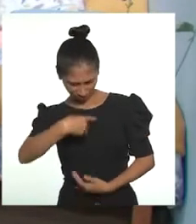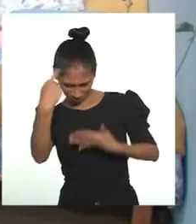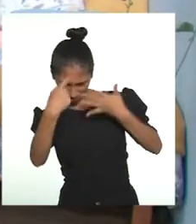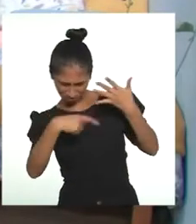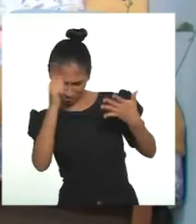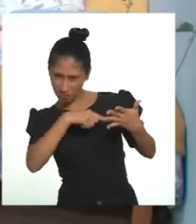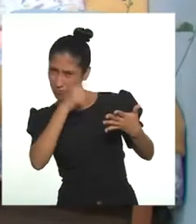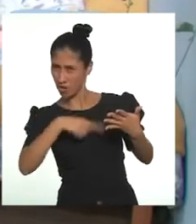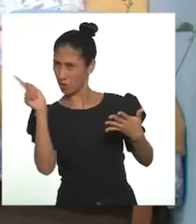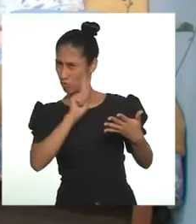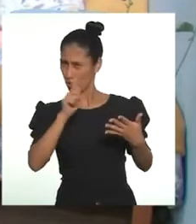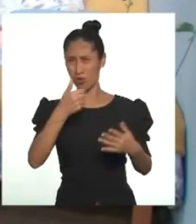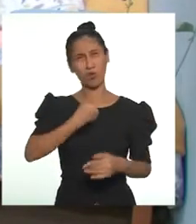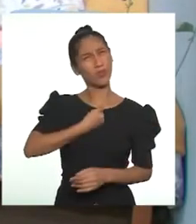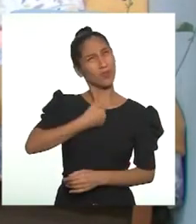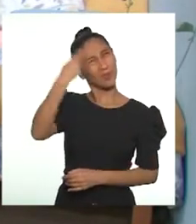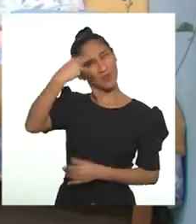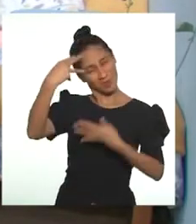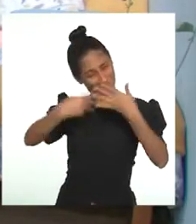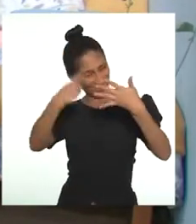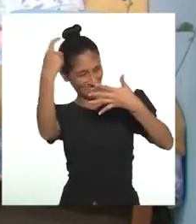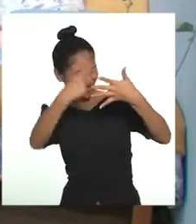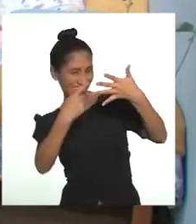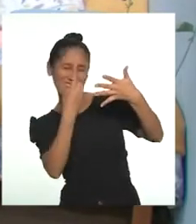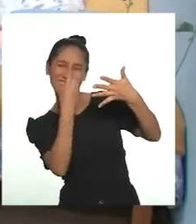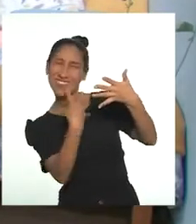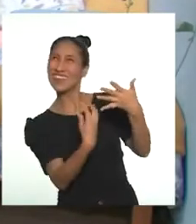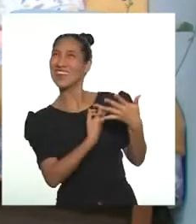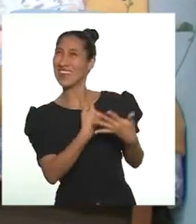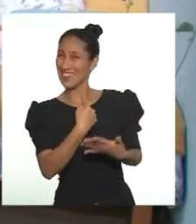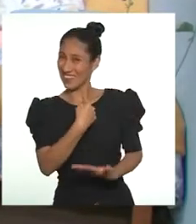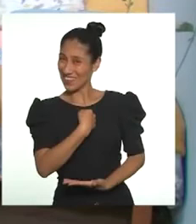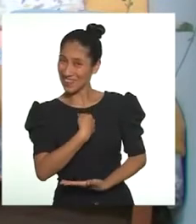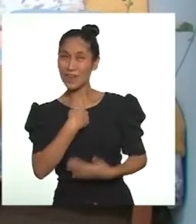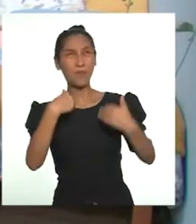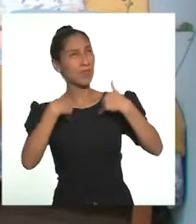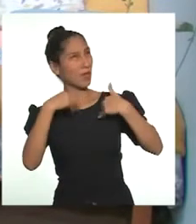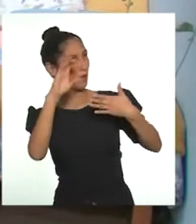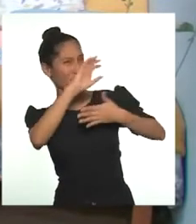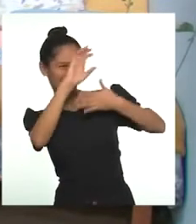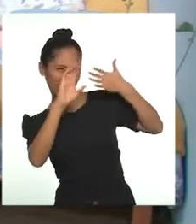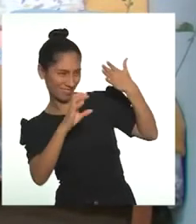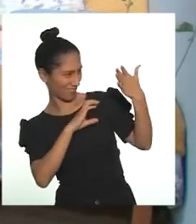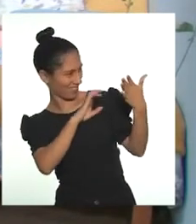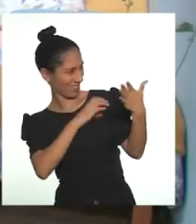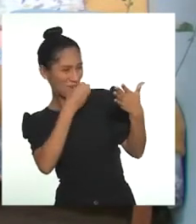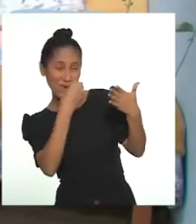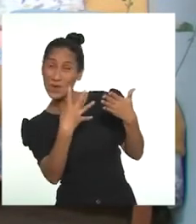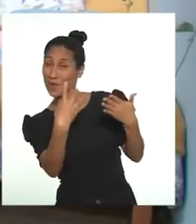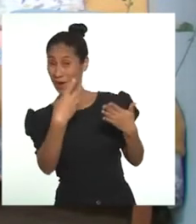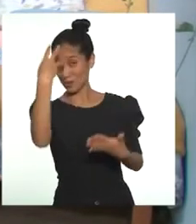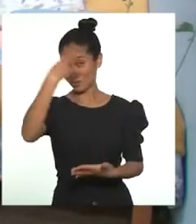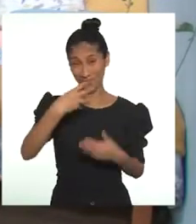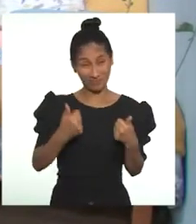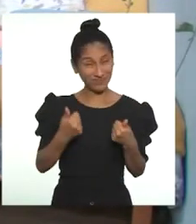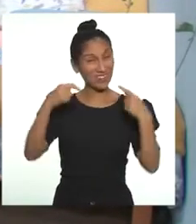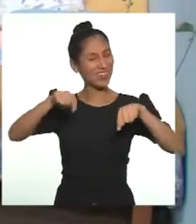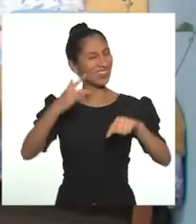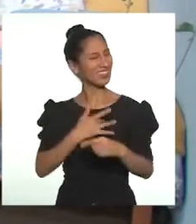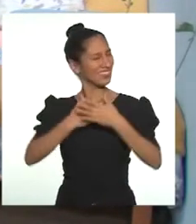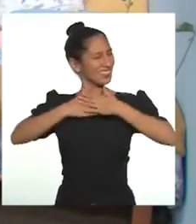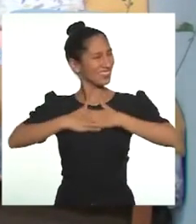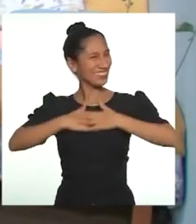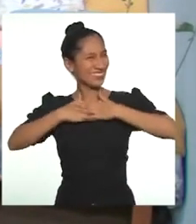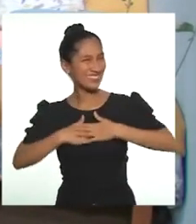en las características lindas que tenemos. Eso también fortalece mucho nuestra autoestima. Ahora sí, me siento más